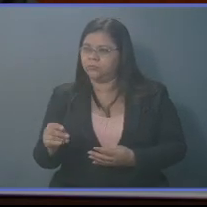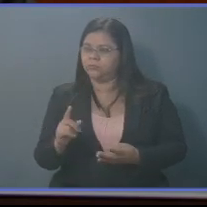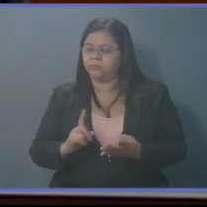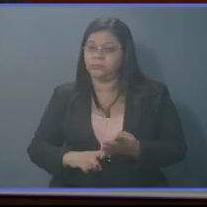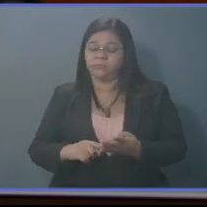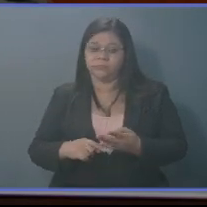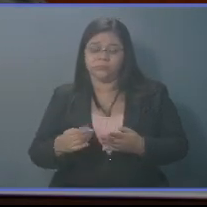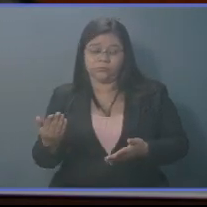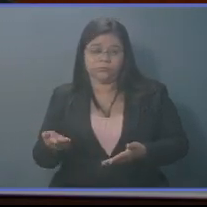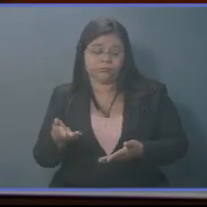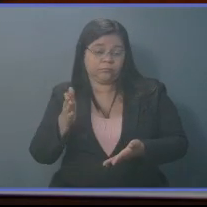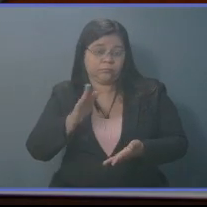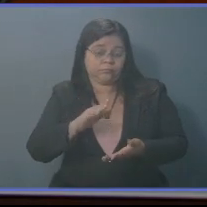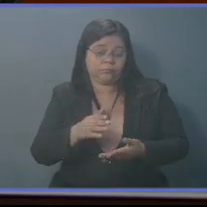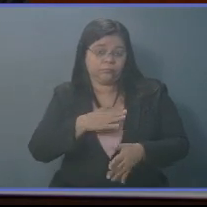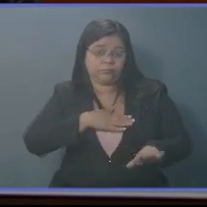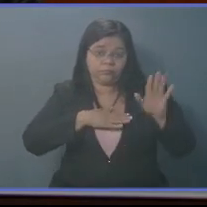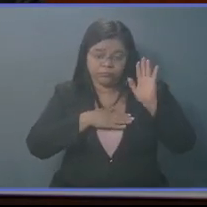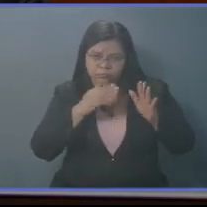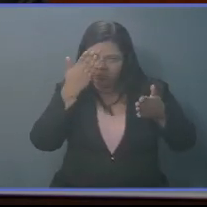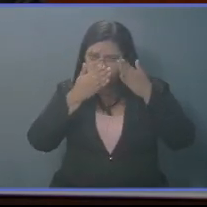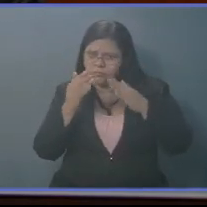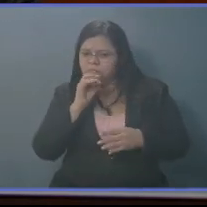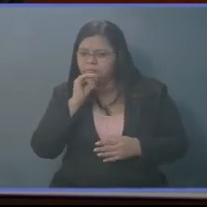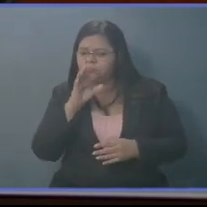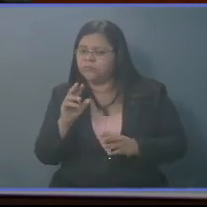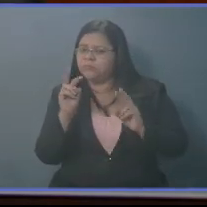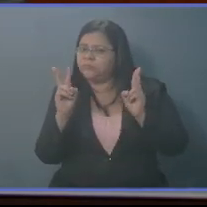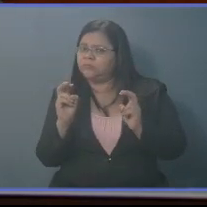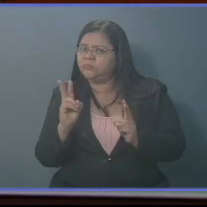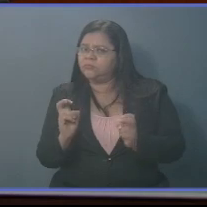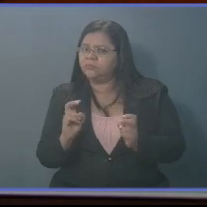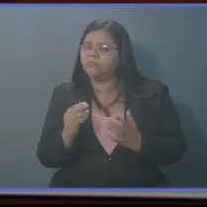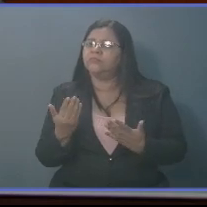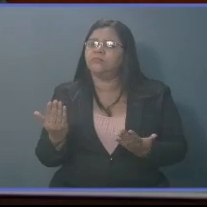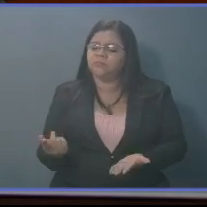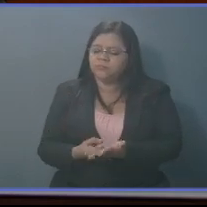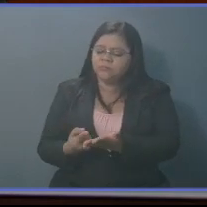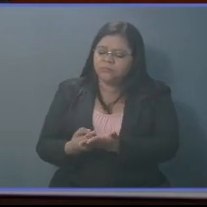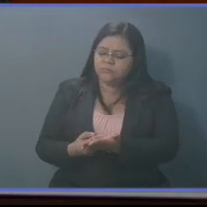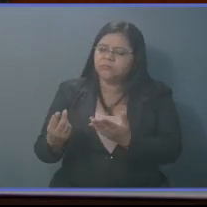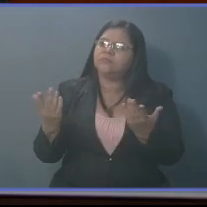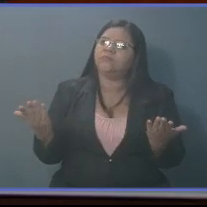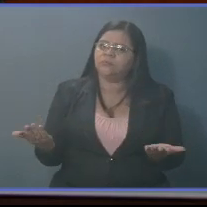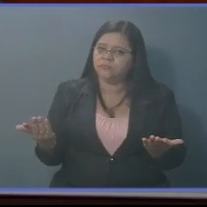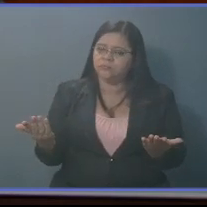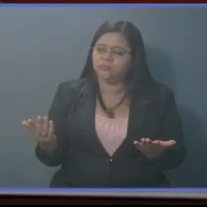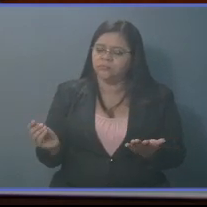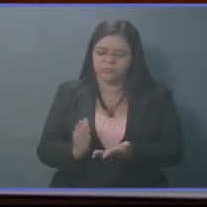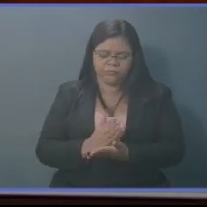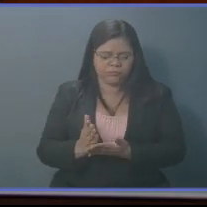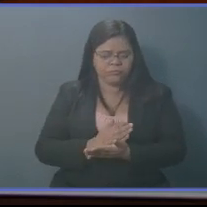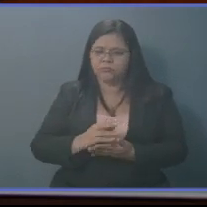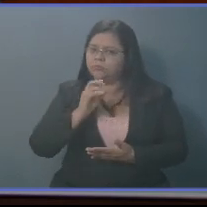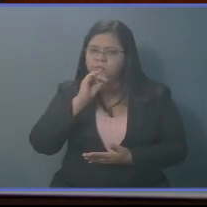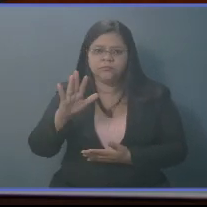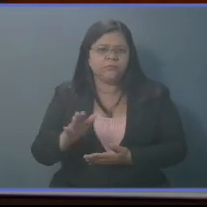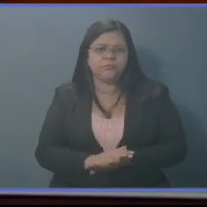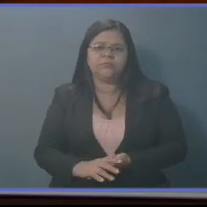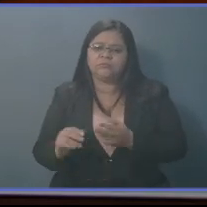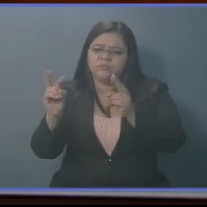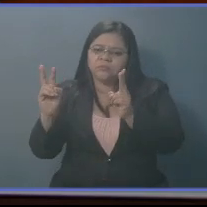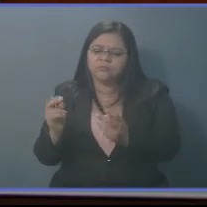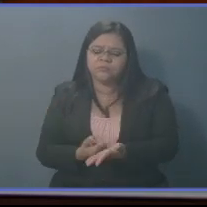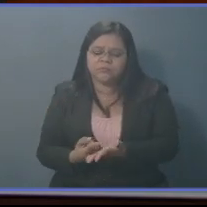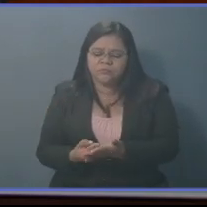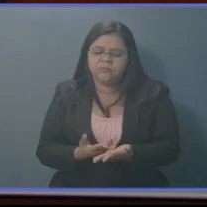oscuros, pues ahí está uno. Usted no dice qué fue, cuál es la ruta de, la hoja de ruta que pone. Usted no dice qué es lo que habló